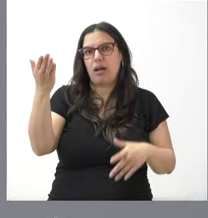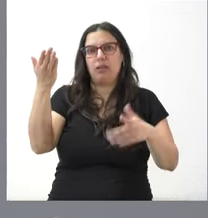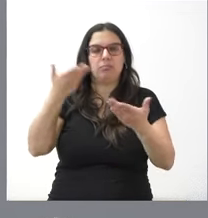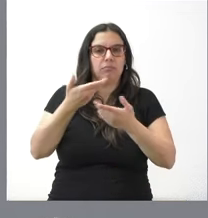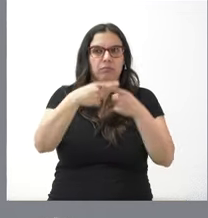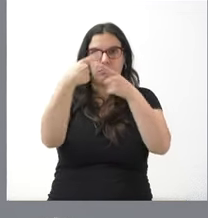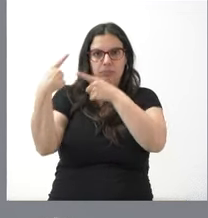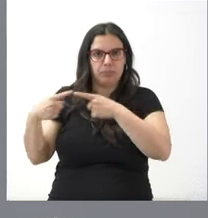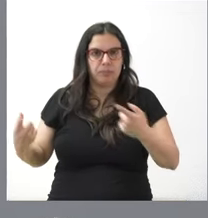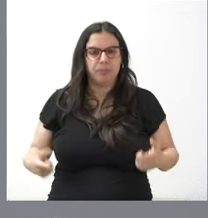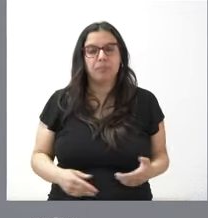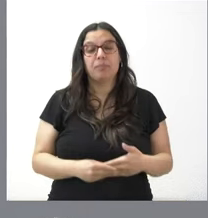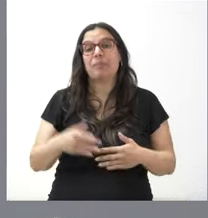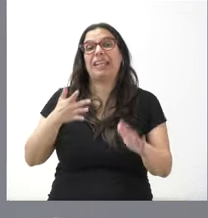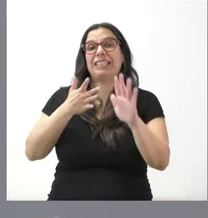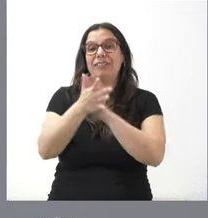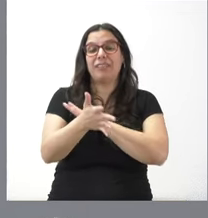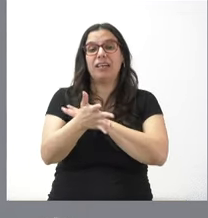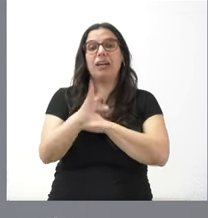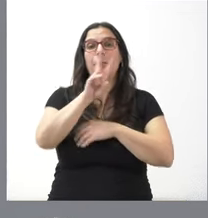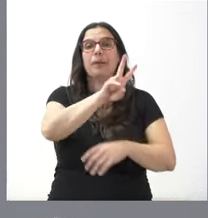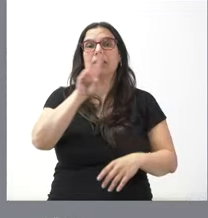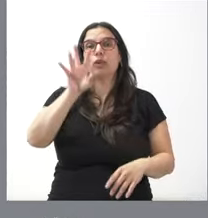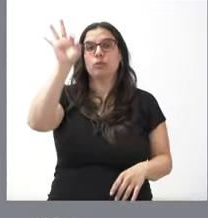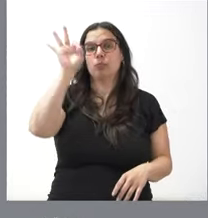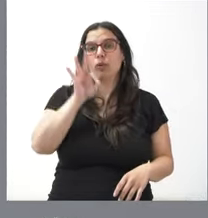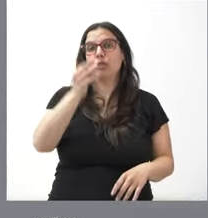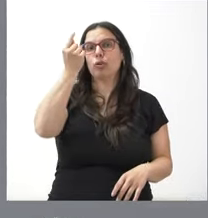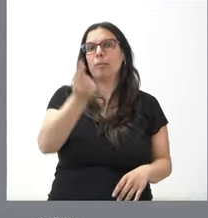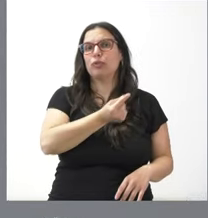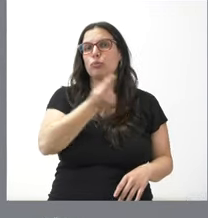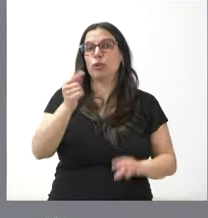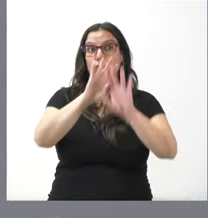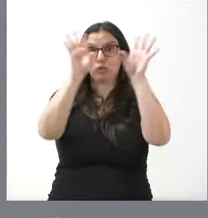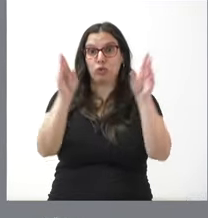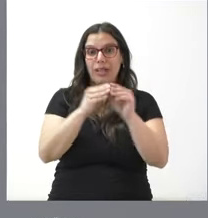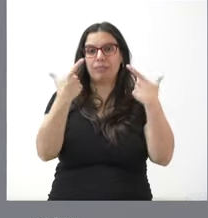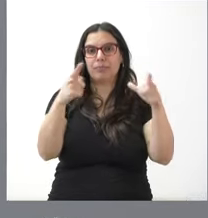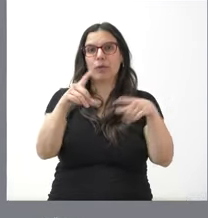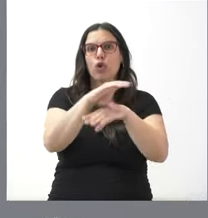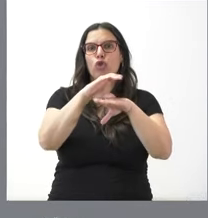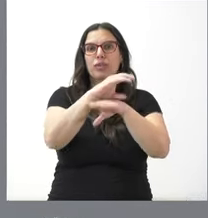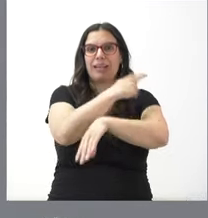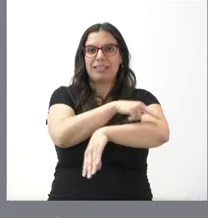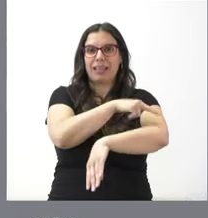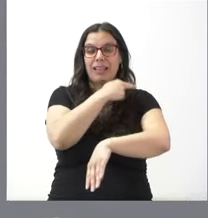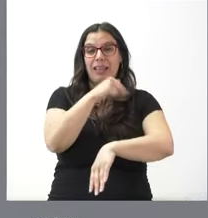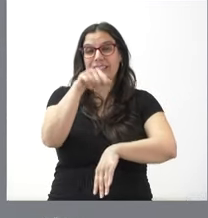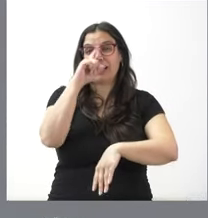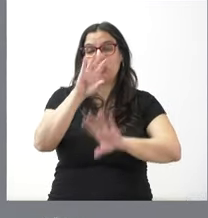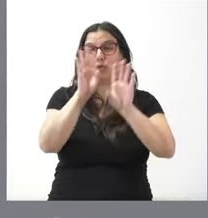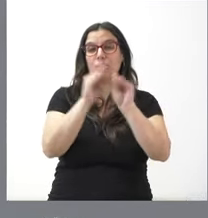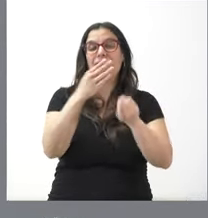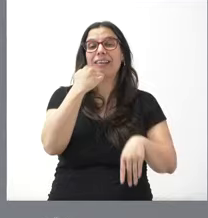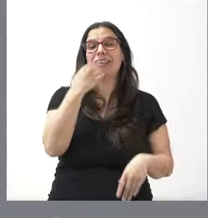de farmacias. Esto supone el 22% del presupuesto total de la Consejería de Sanidad, que asciende en este año a casi